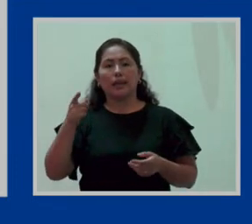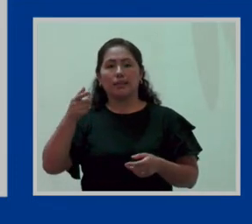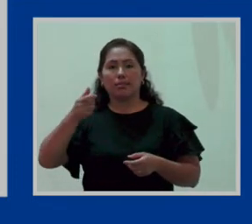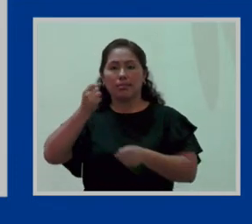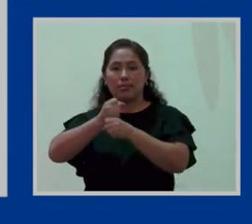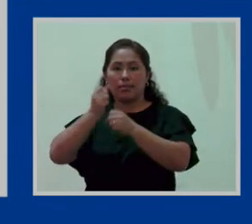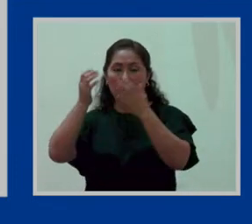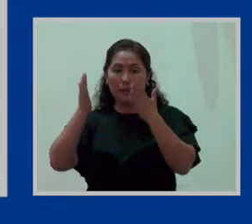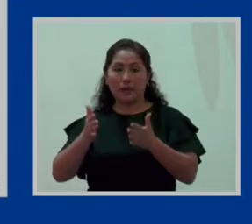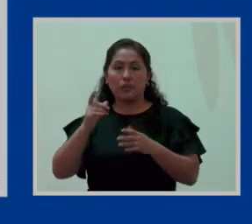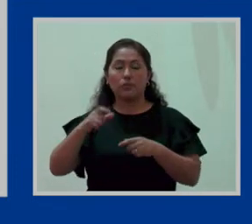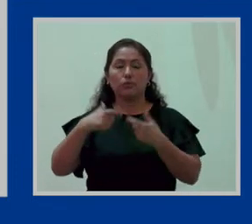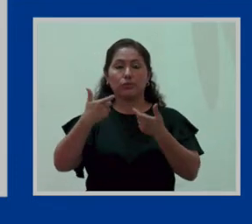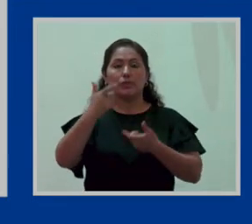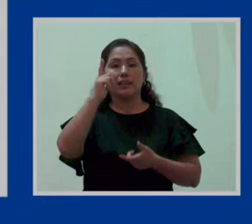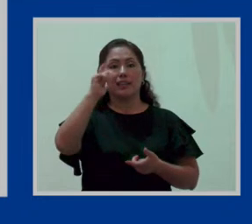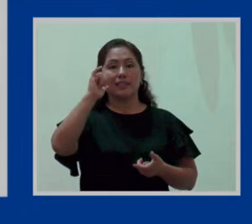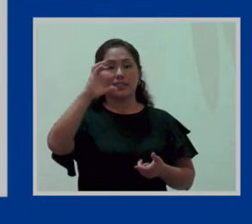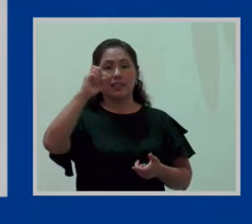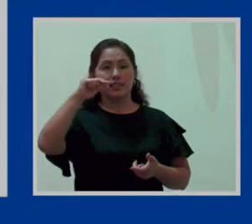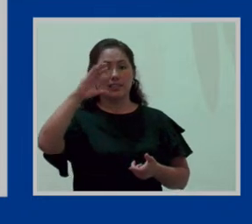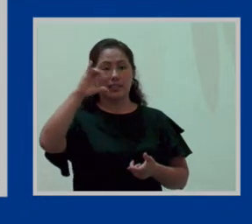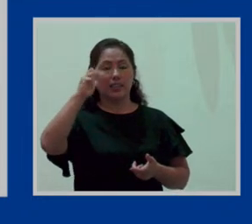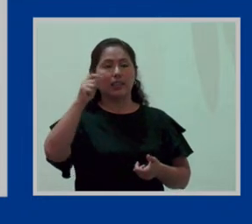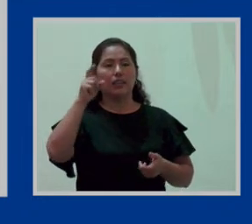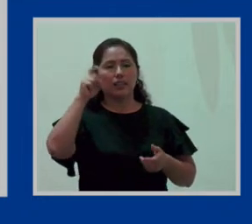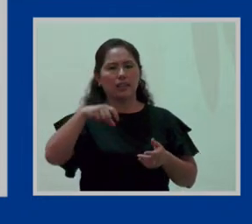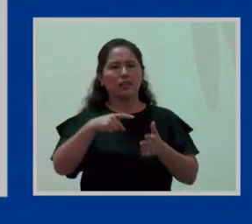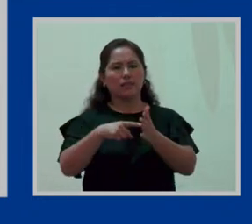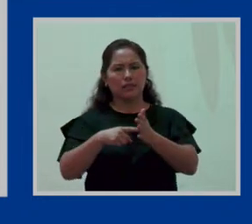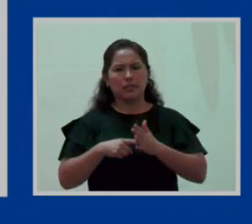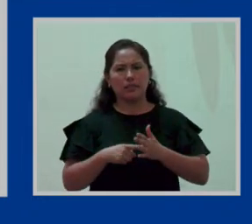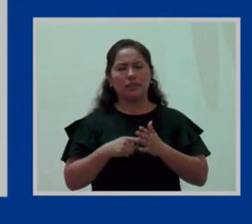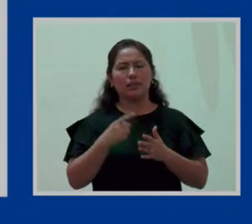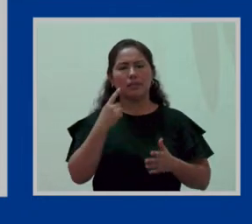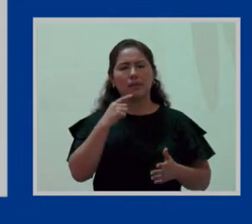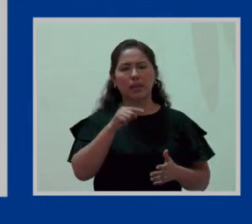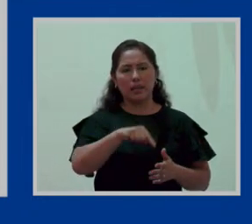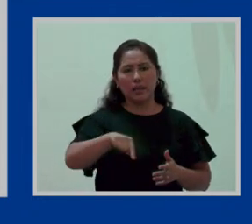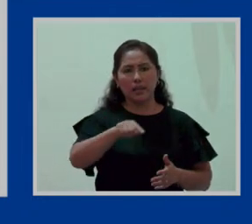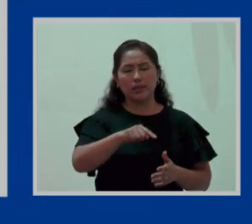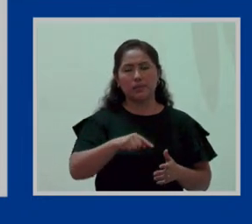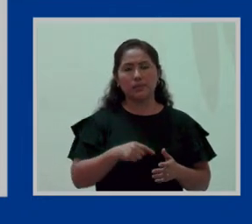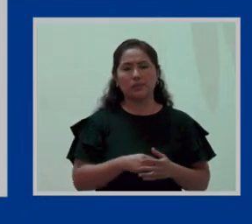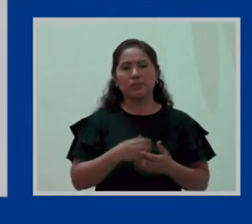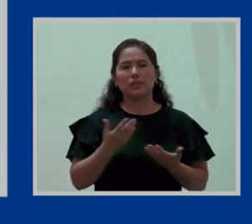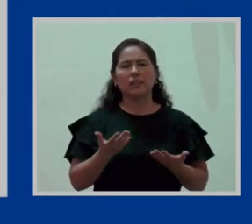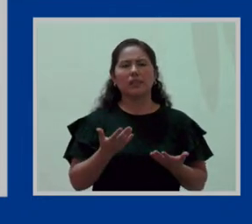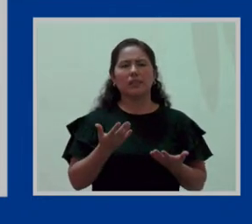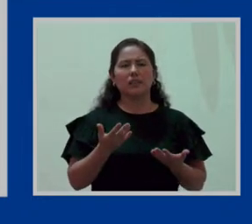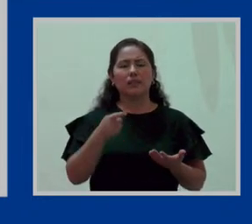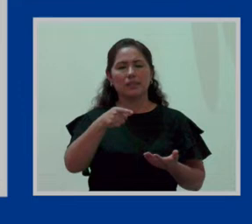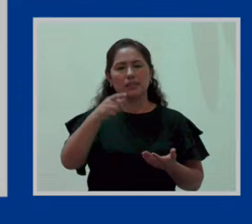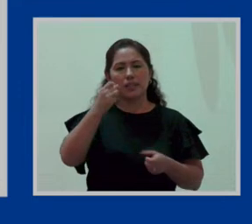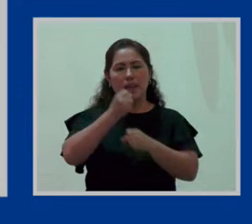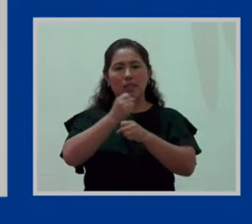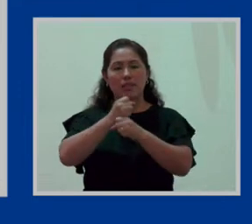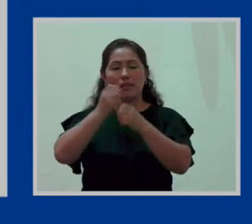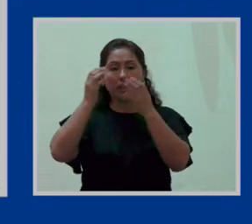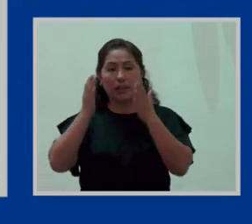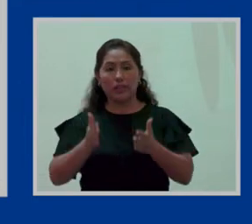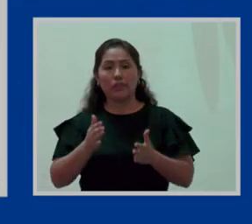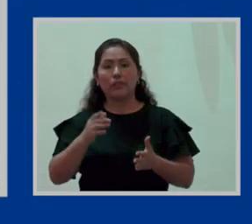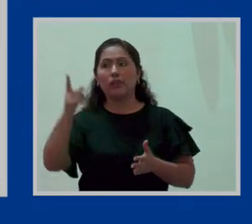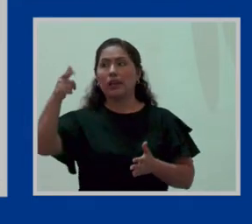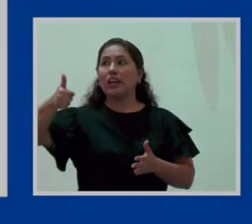otorgar la licencia será considerada como un acto hostil equiparable al despido. Quiere decir que si el empleador no justifica